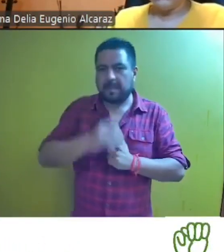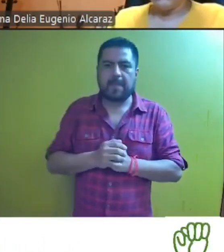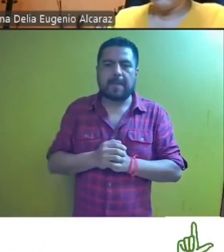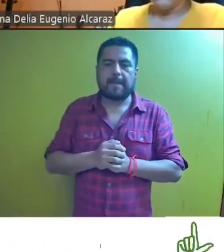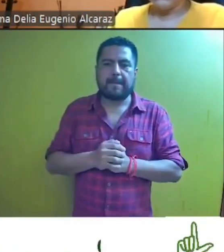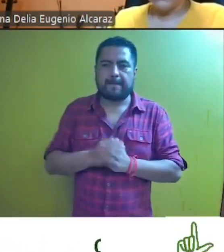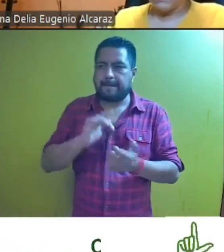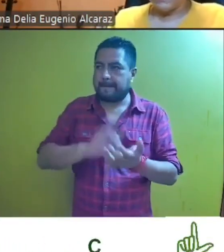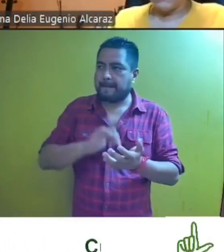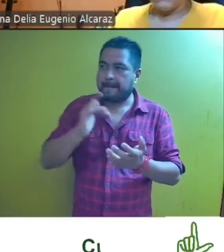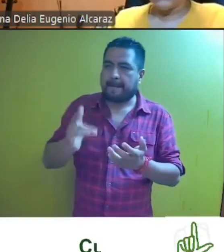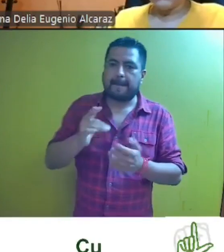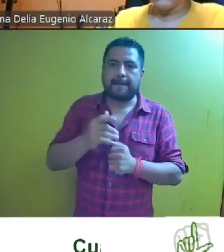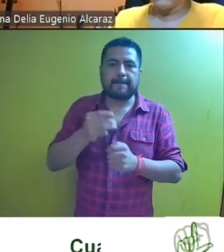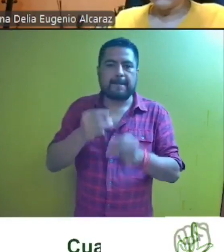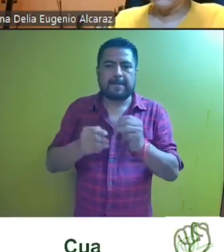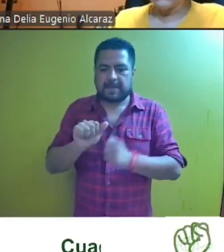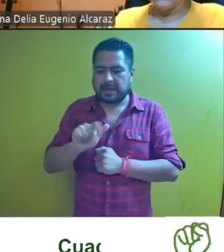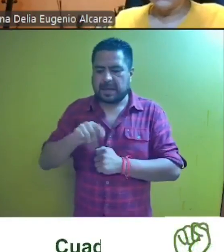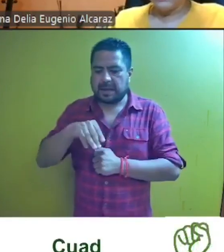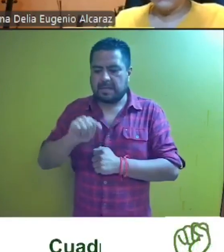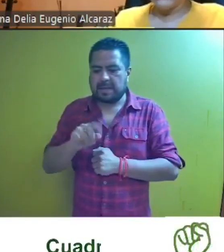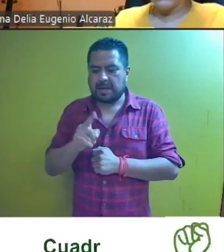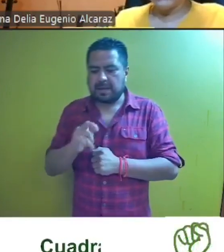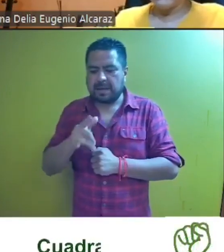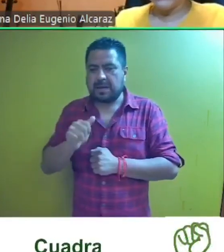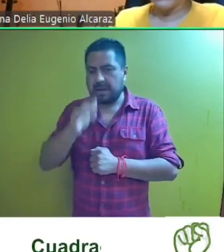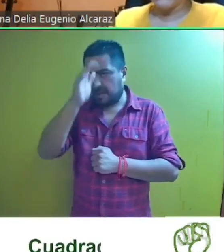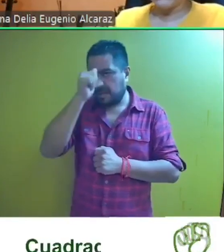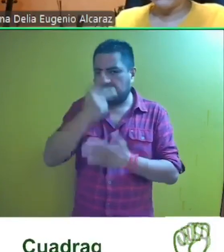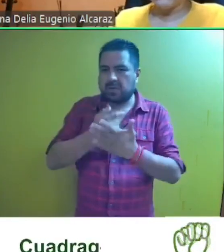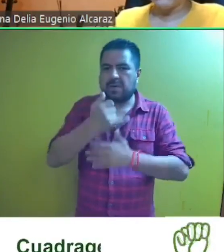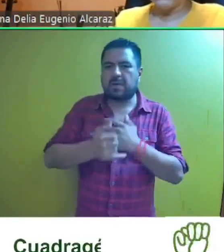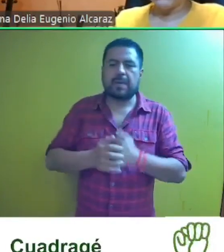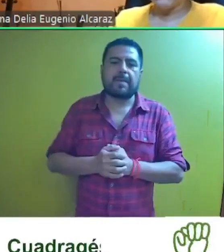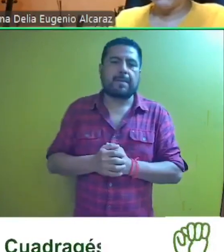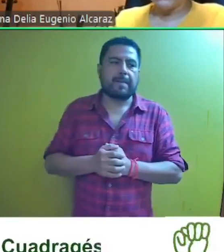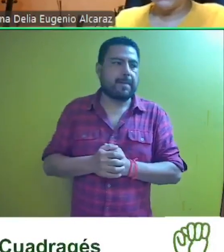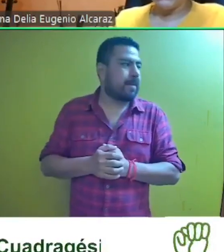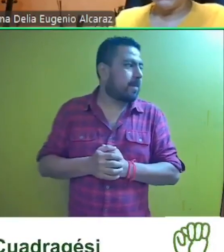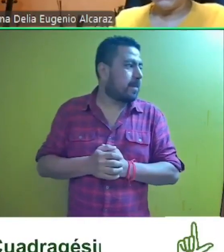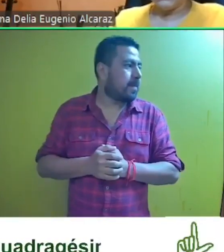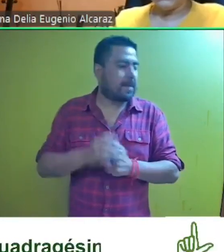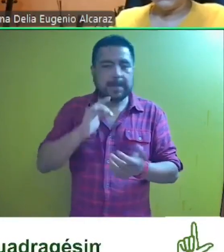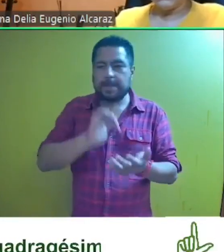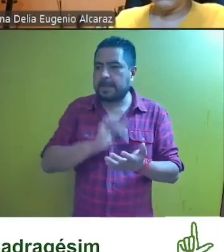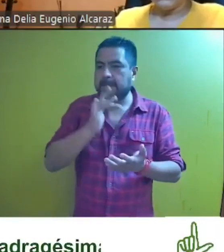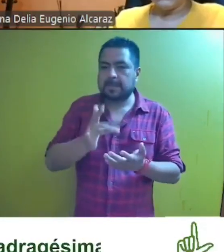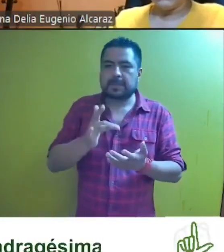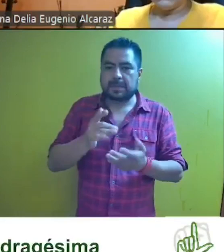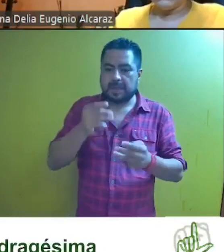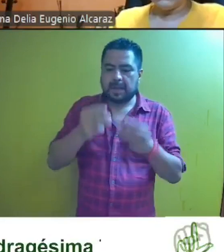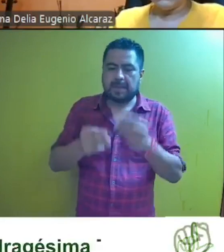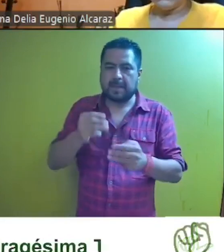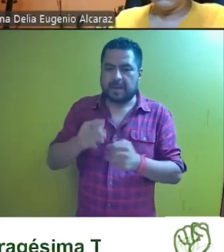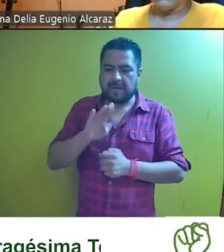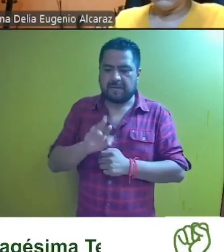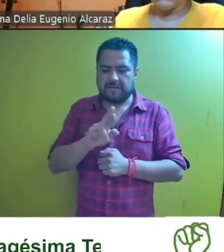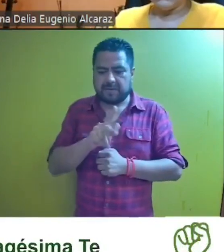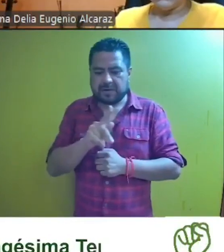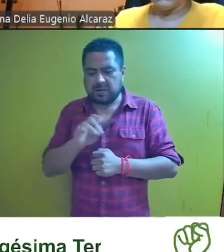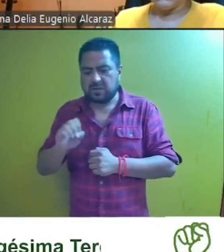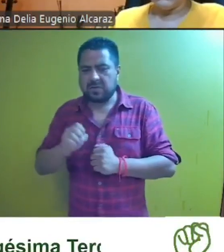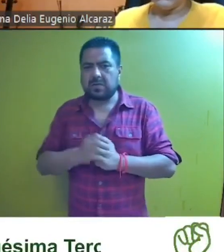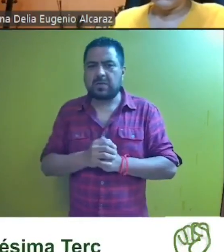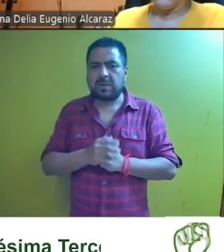gracias magistrado magistrada Madelia Eugenio Alcaraz a favor del proyecto gracias magistrada magistrada Isla Rosa Salgado Brito